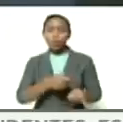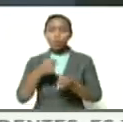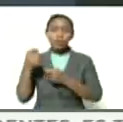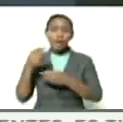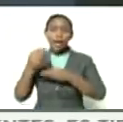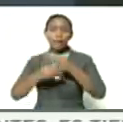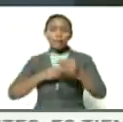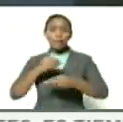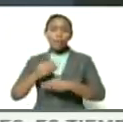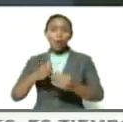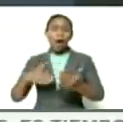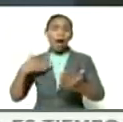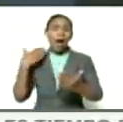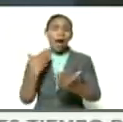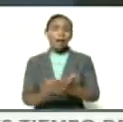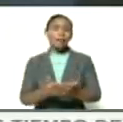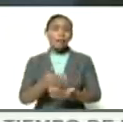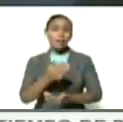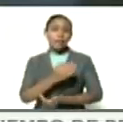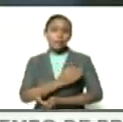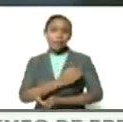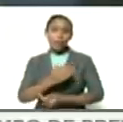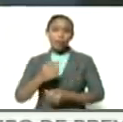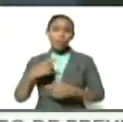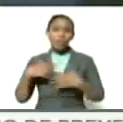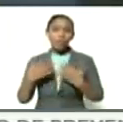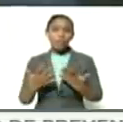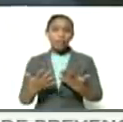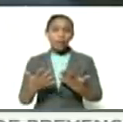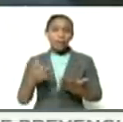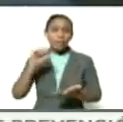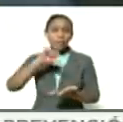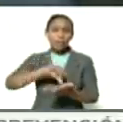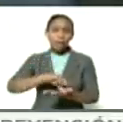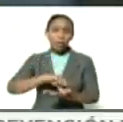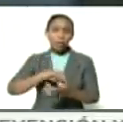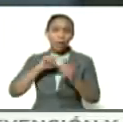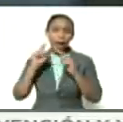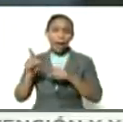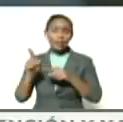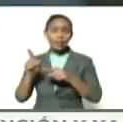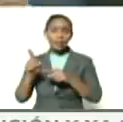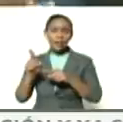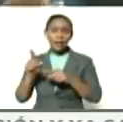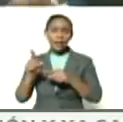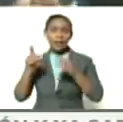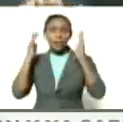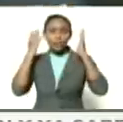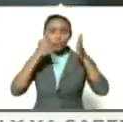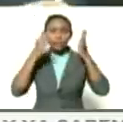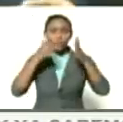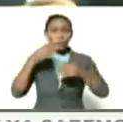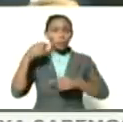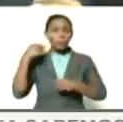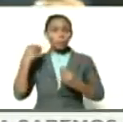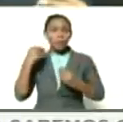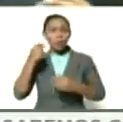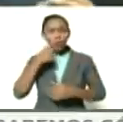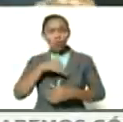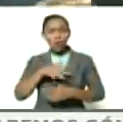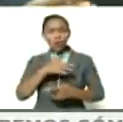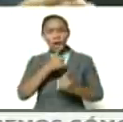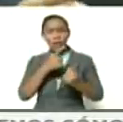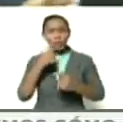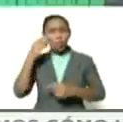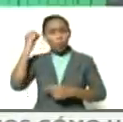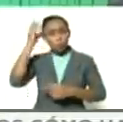hasta el seno de lo que es el seminario formativo para que se tome